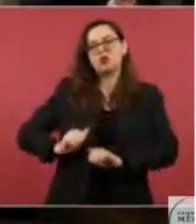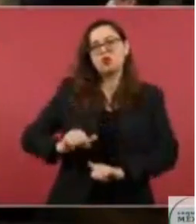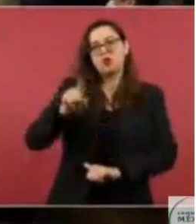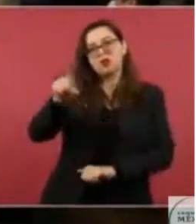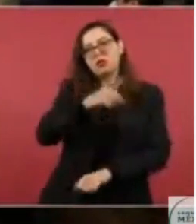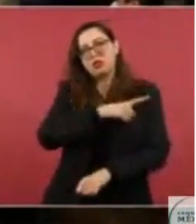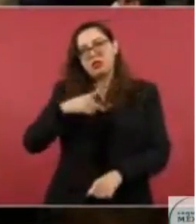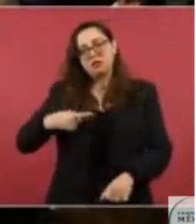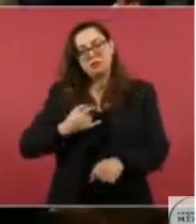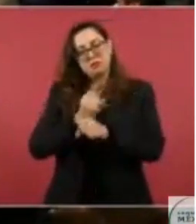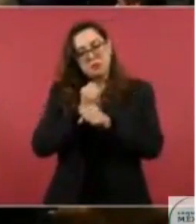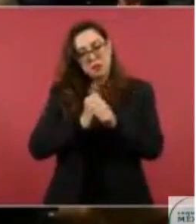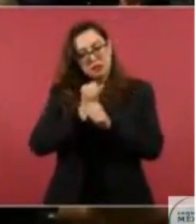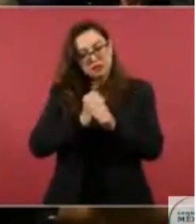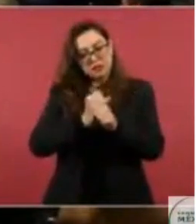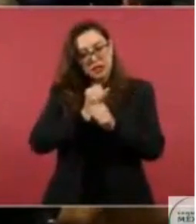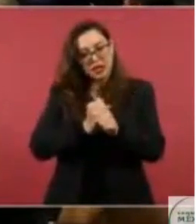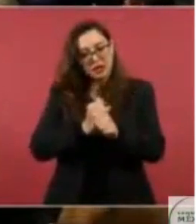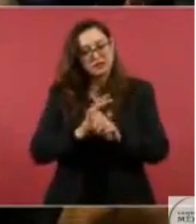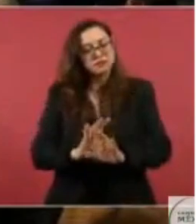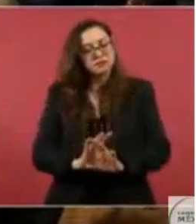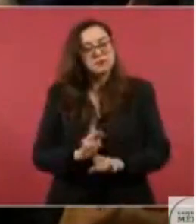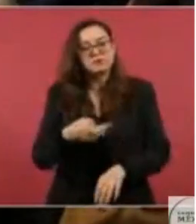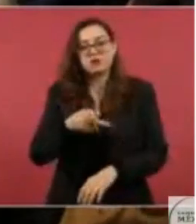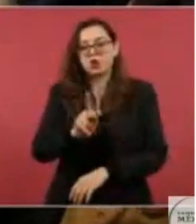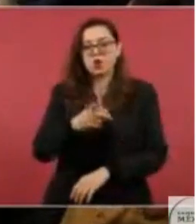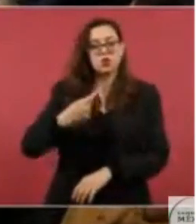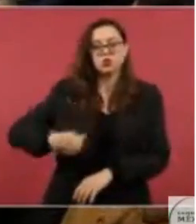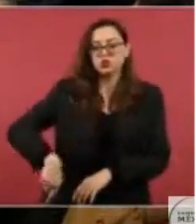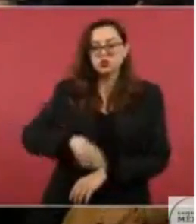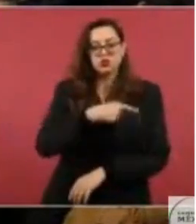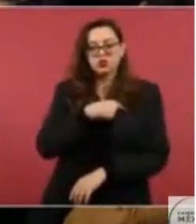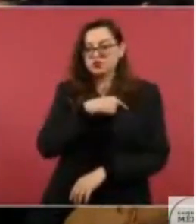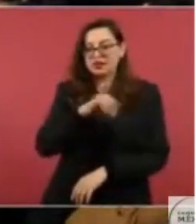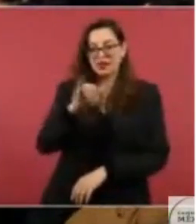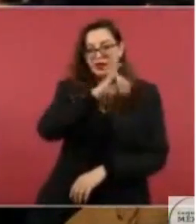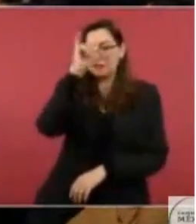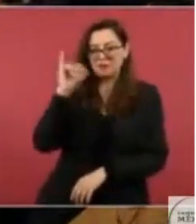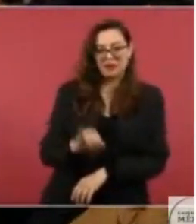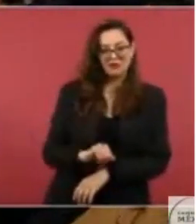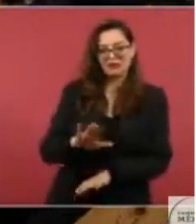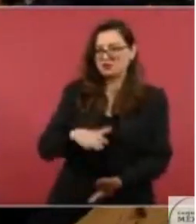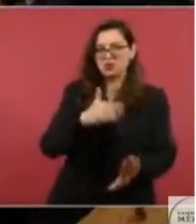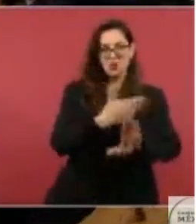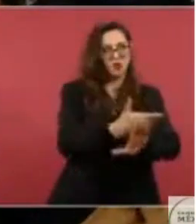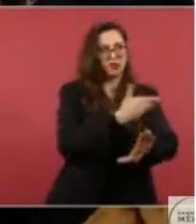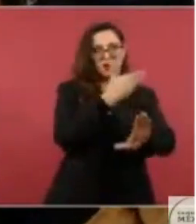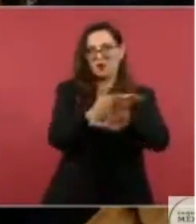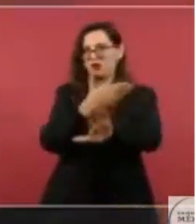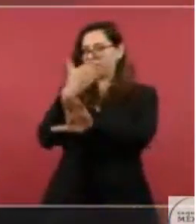Nosotros no silenciamos a nadie.